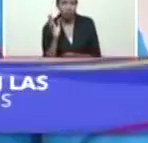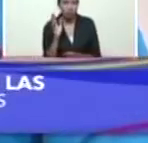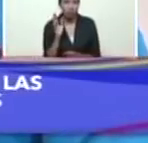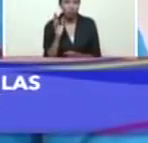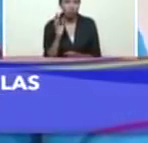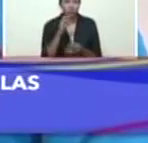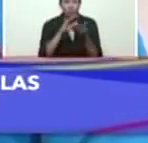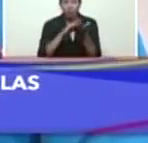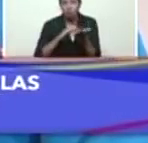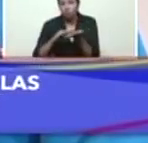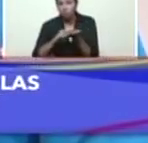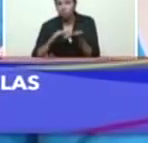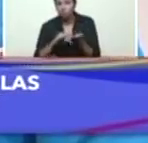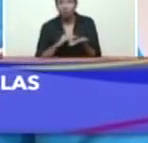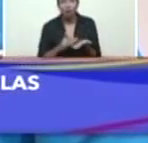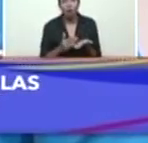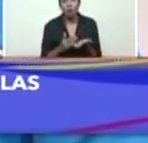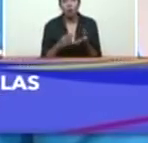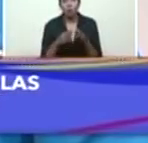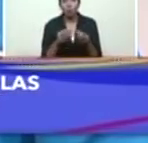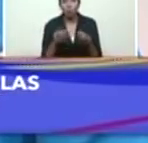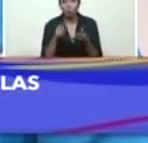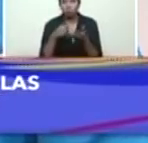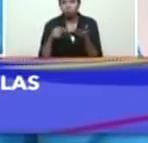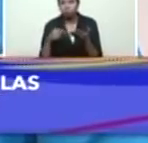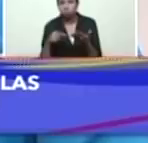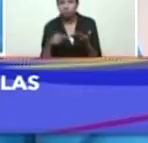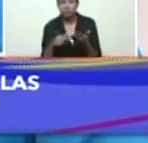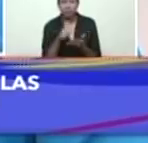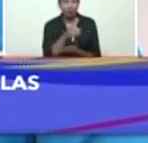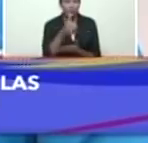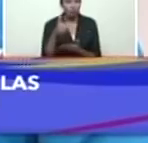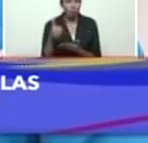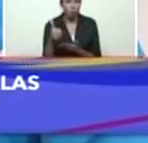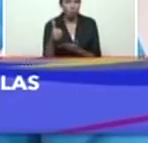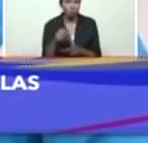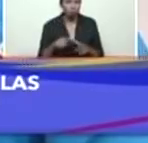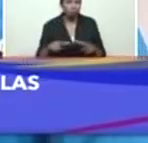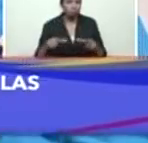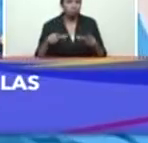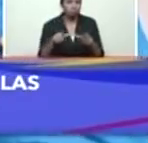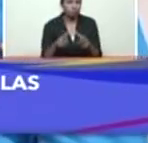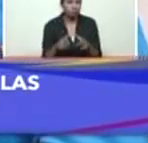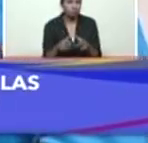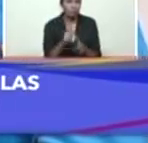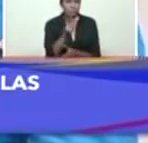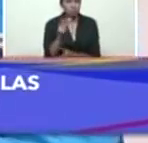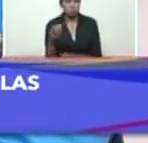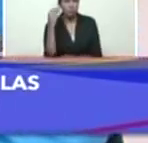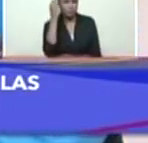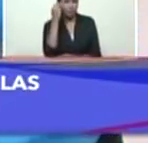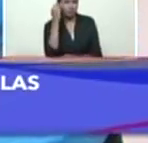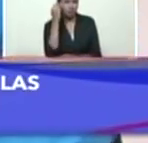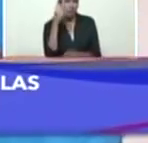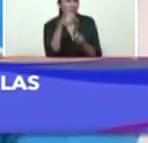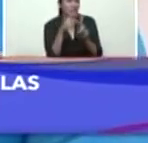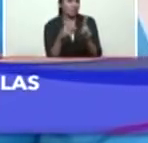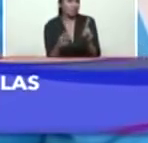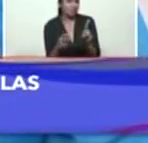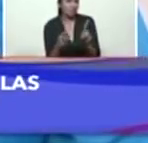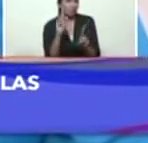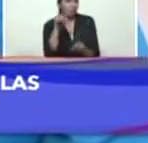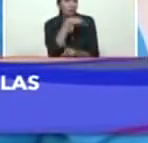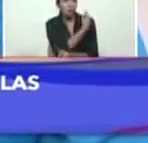establecido, presidente, como usted ha dicho, mesas permanentes de cada uno de estos sectores, la gente piensa, bueno, la electricidad, pero la electricidad es los